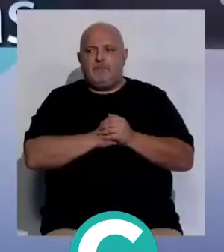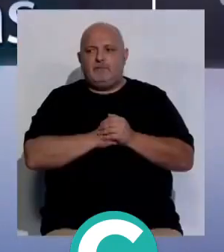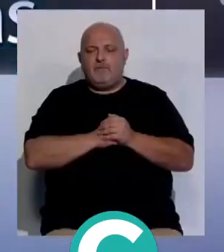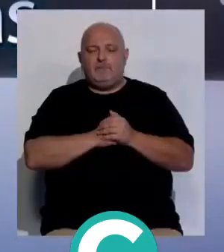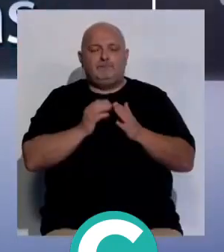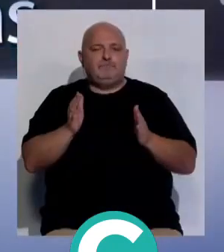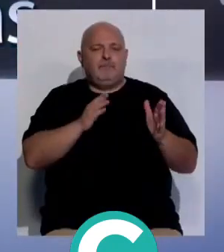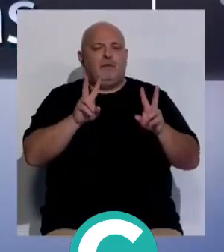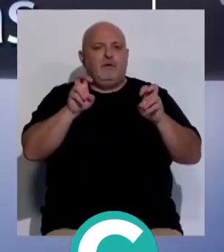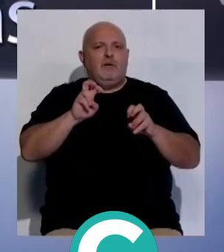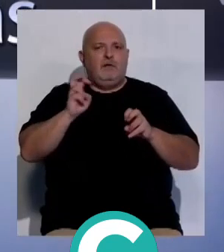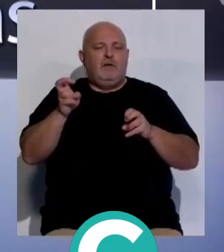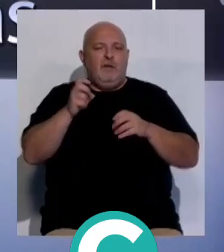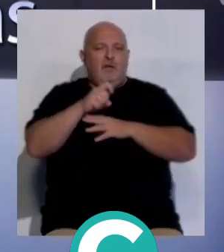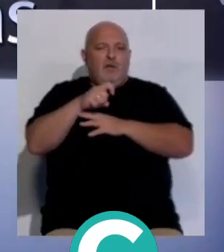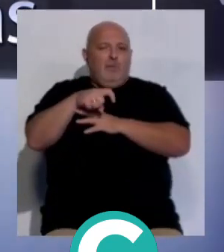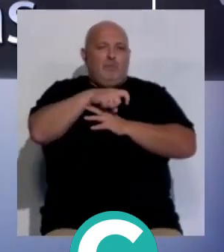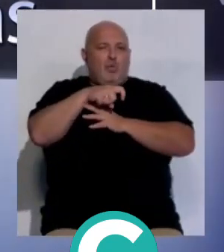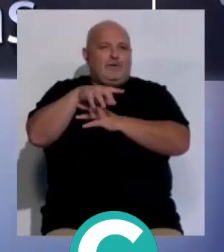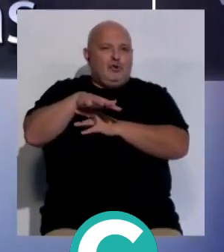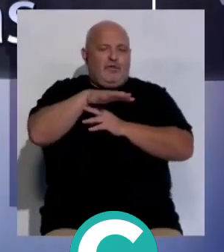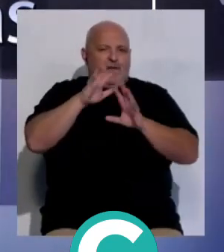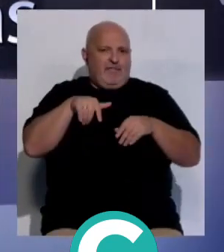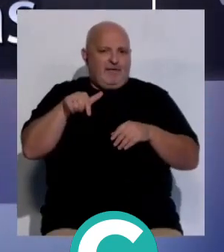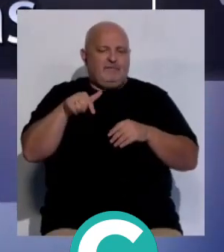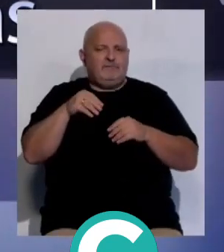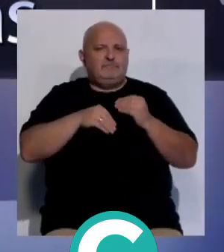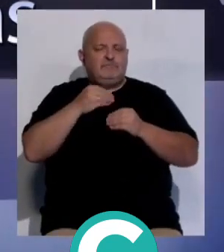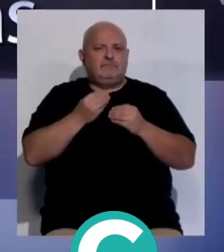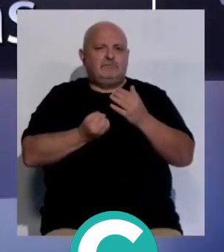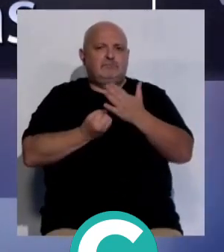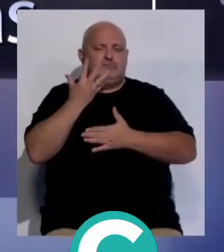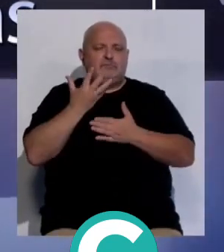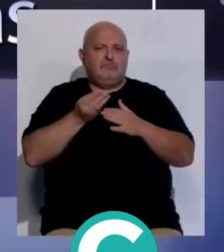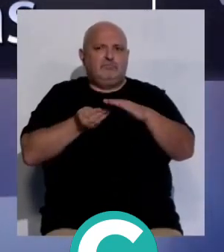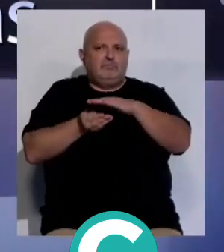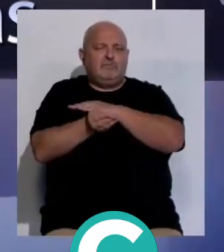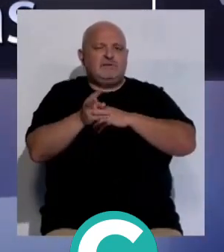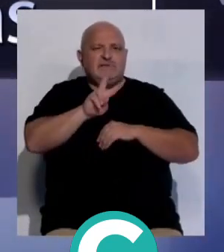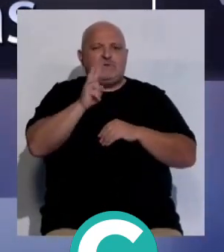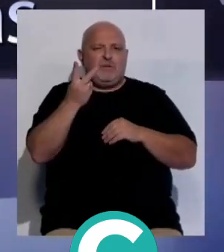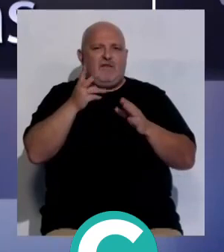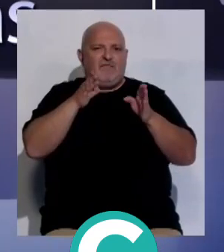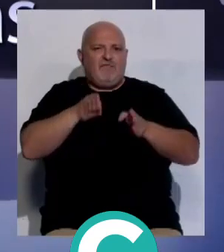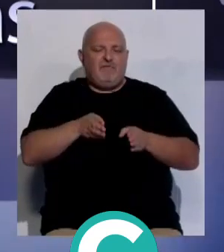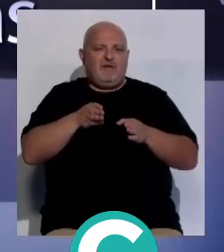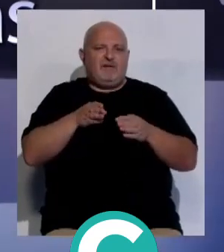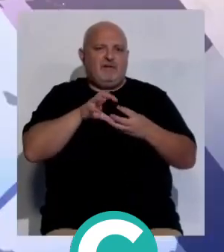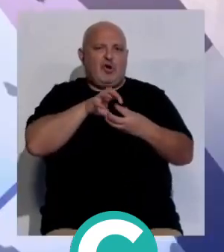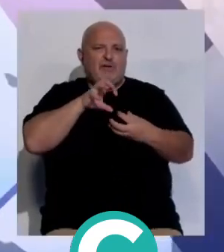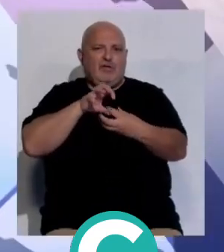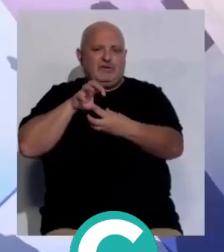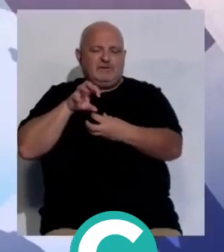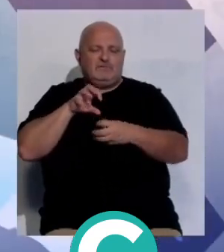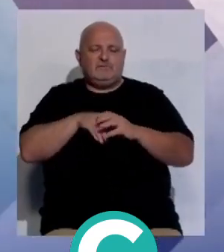Les hablamos también del puerto de Cádiz, que ha concluido la tramitación de la segunda fase de la nueva terminal de